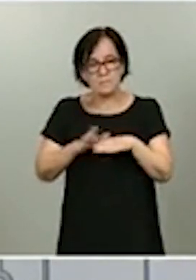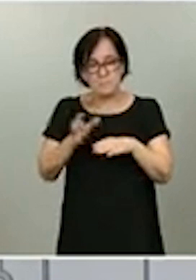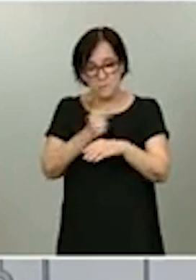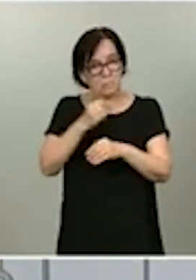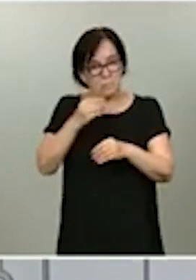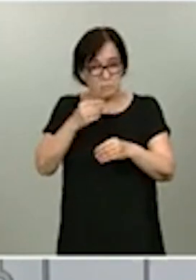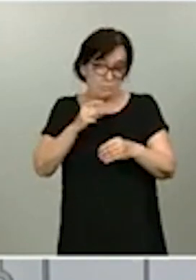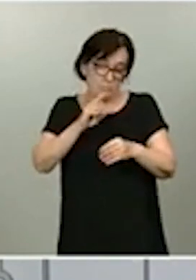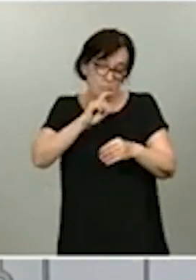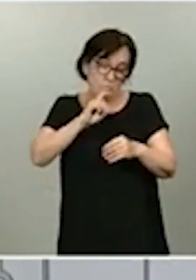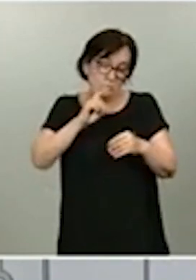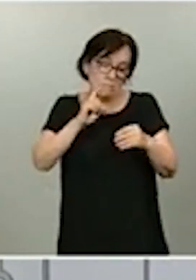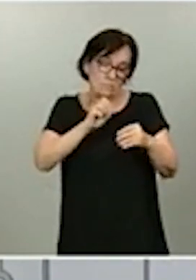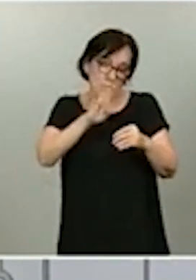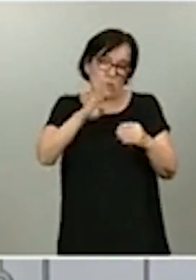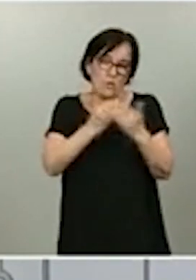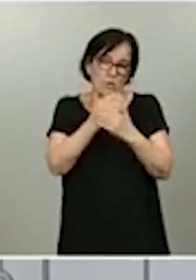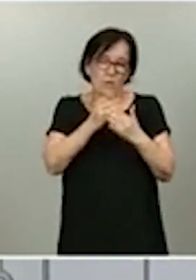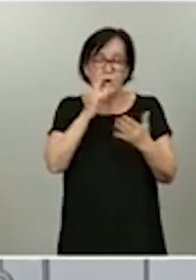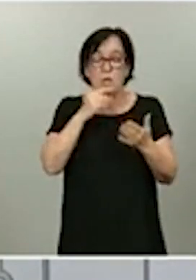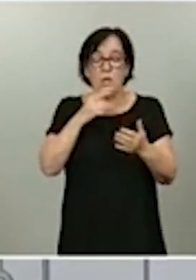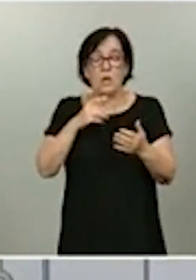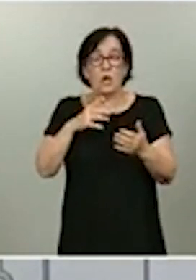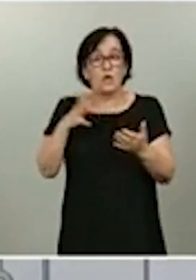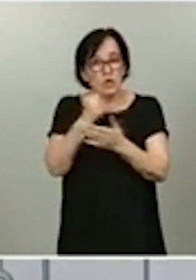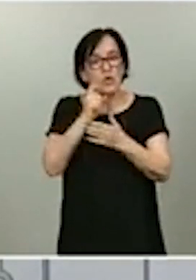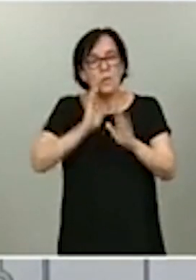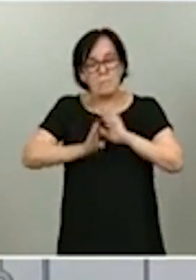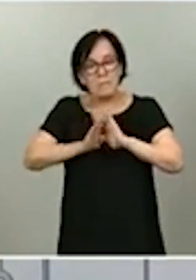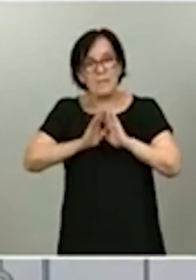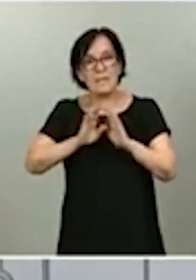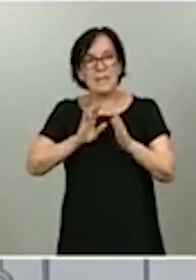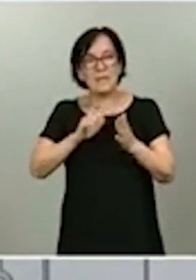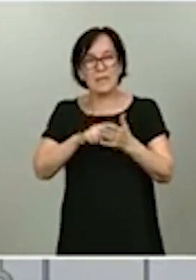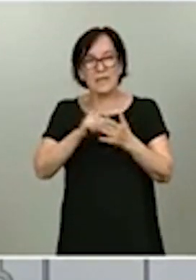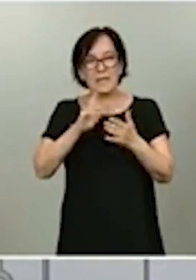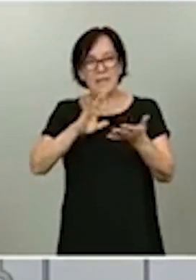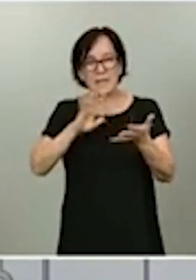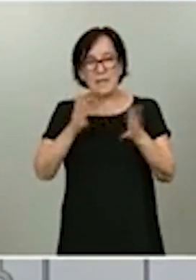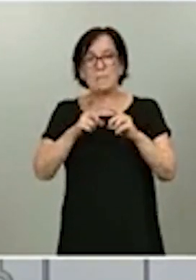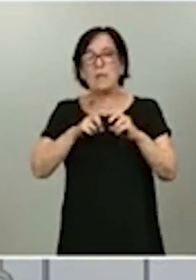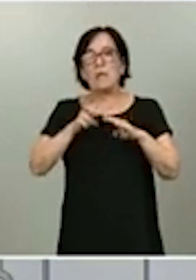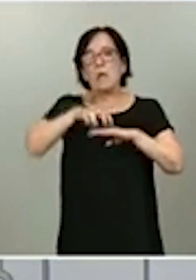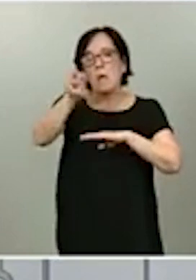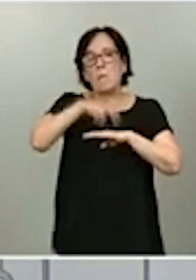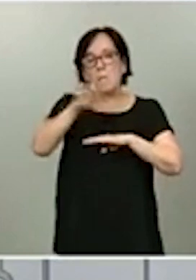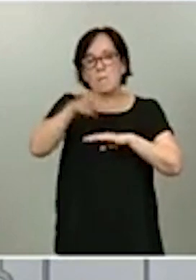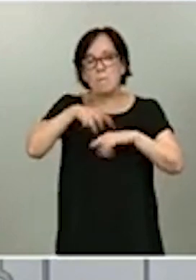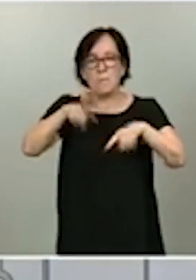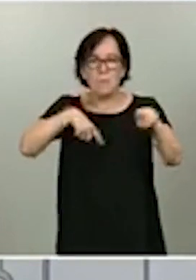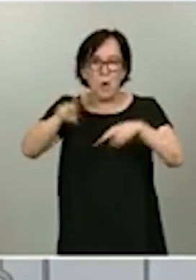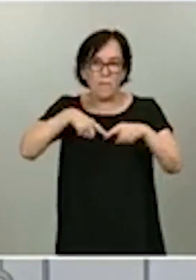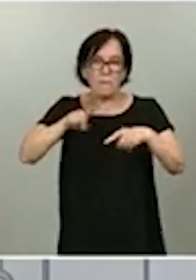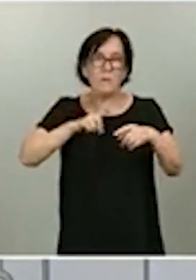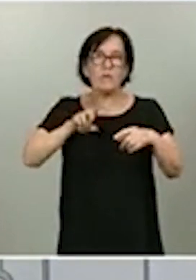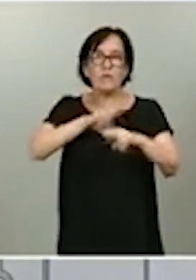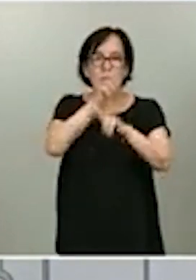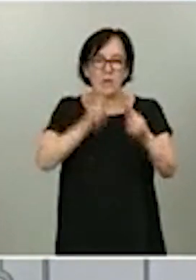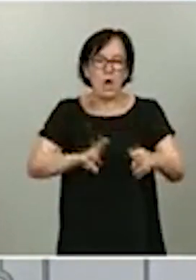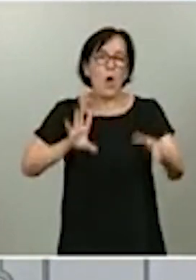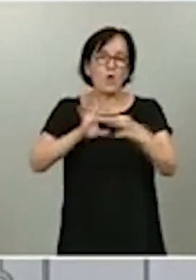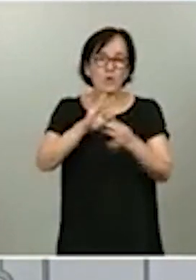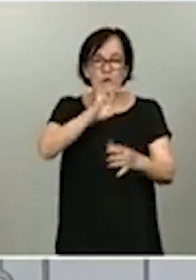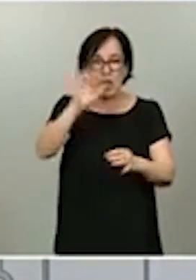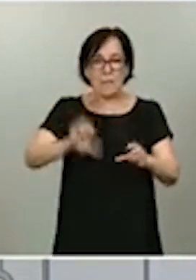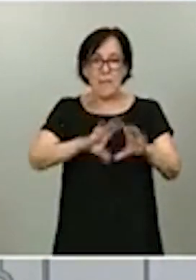el cambio relacionado con los movimientos internacionales a nivel de la Unión Europea y a nivel global cambie y